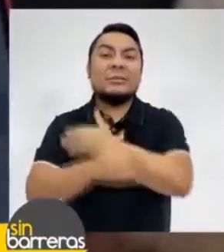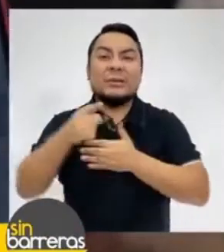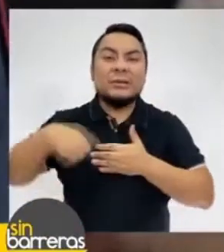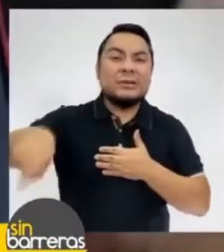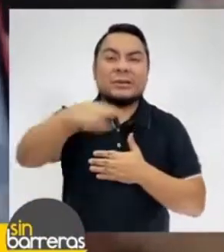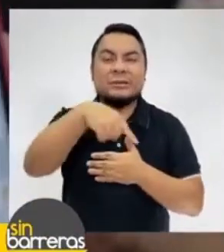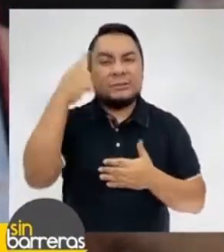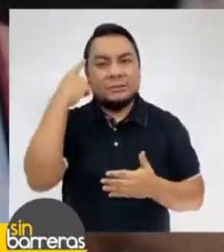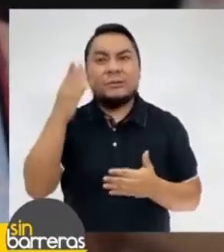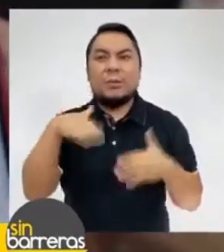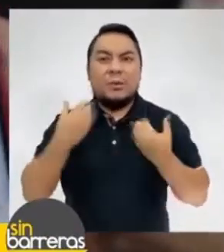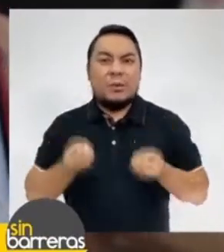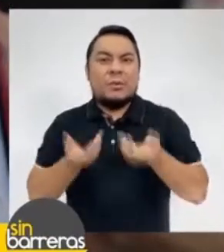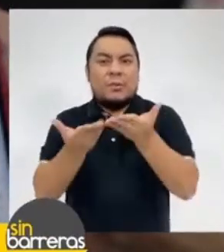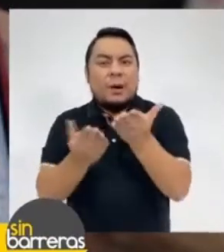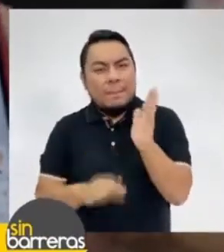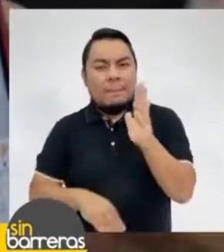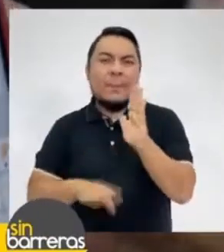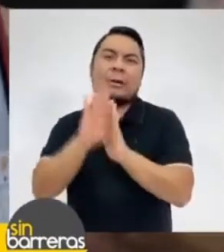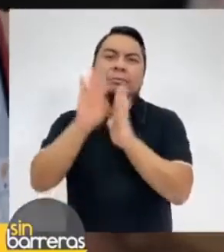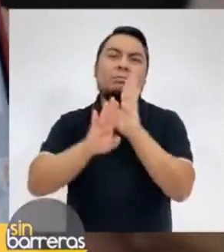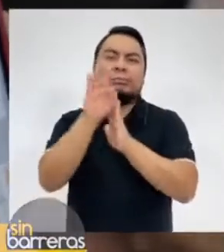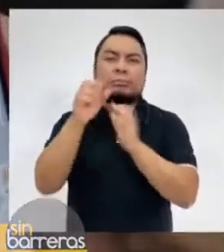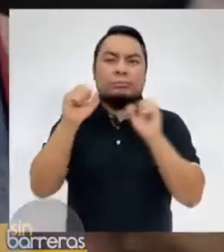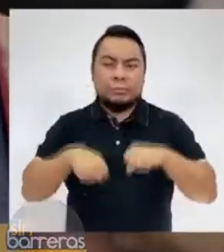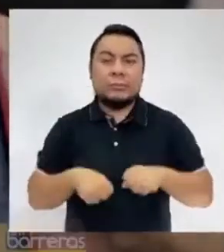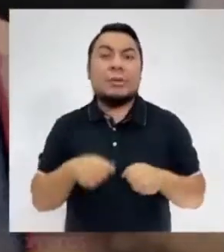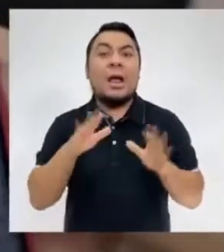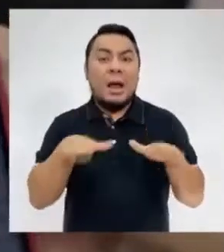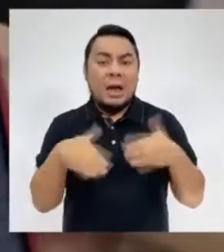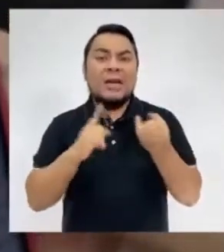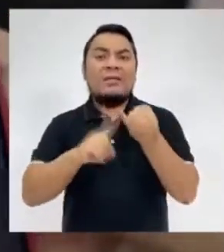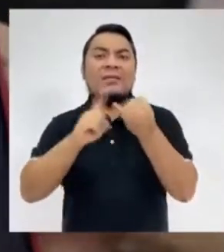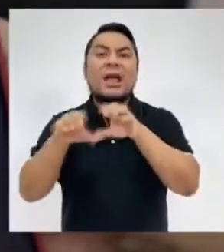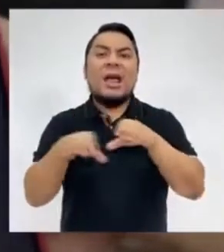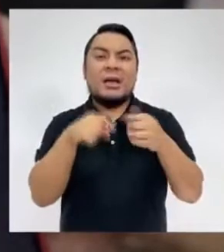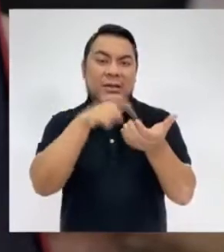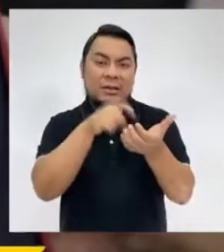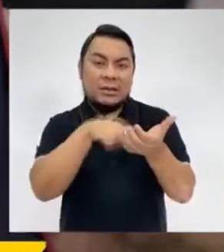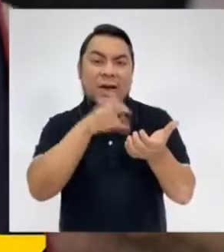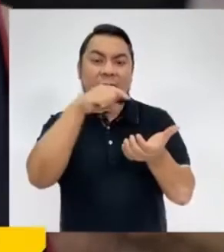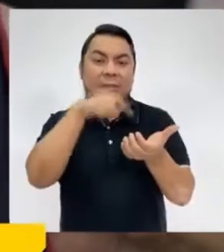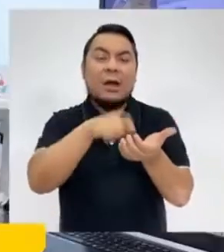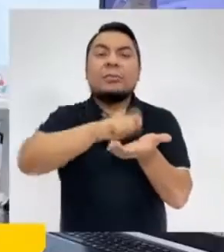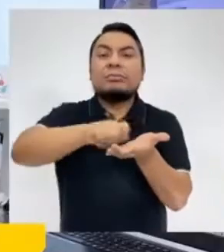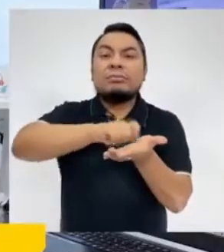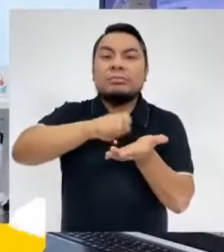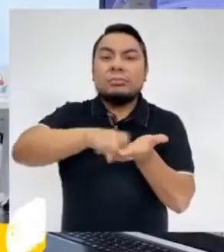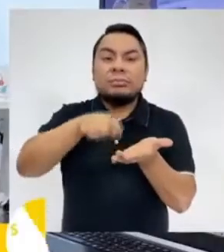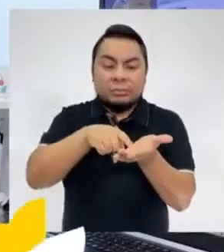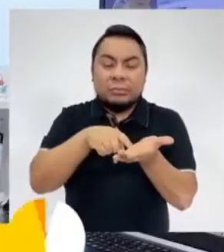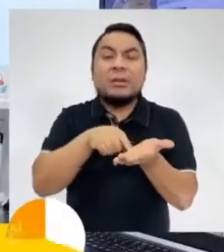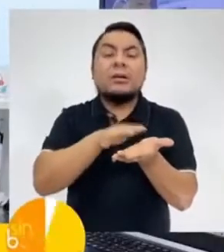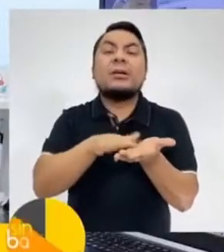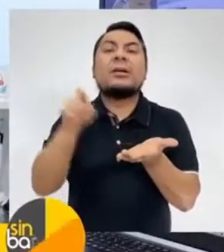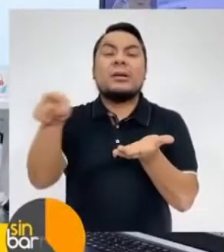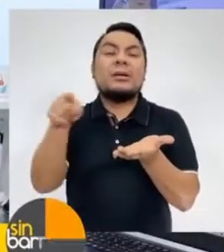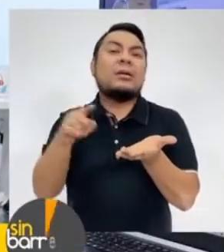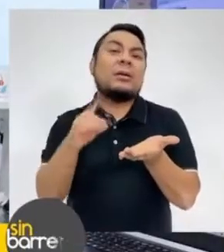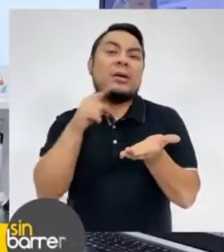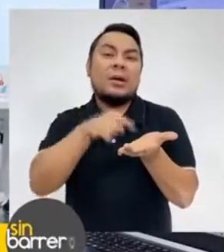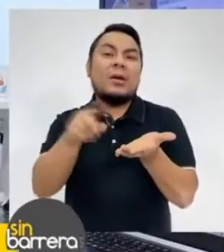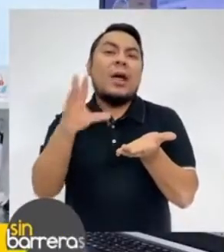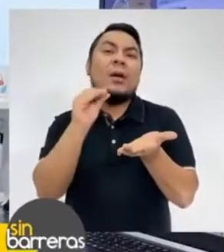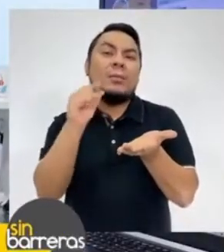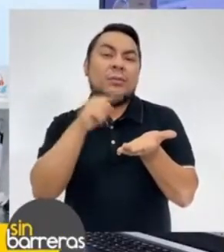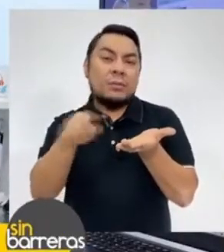discapacidades para que puedan desarrollar al máximo su potencial. Tenemos diversas funcionalidades, traductor de voz a texto para que puedan leer